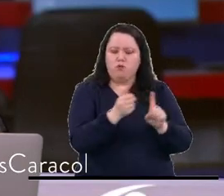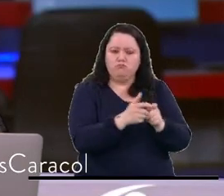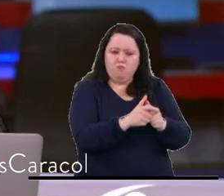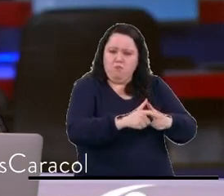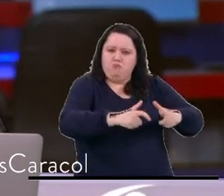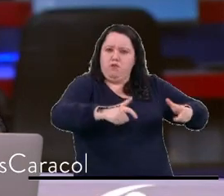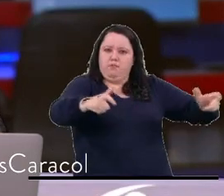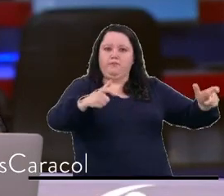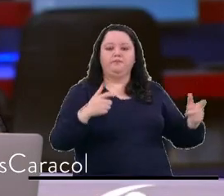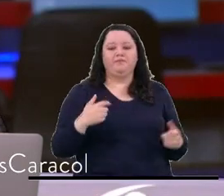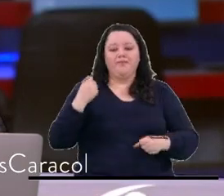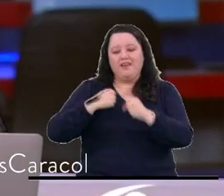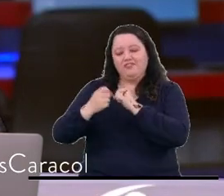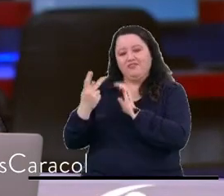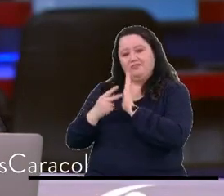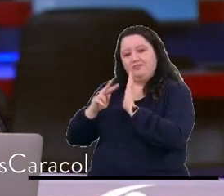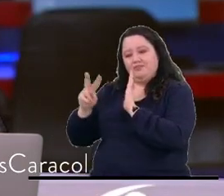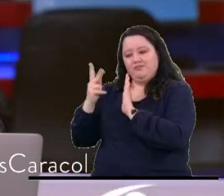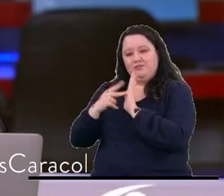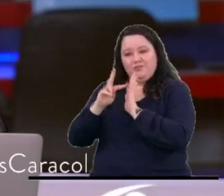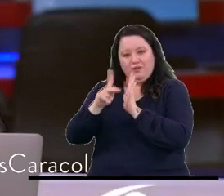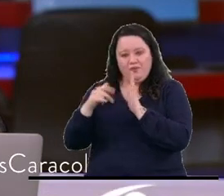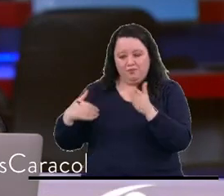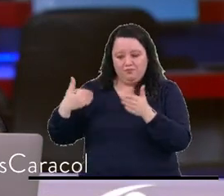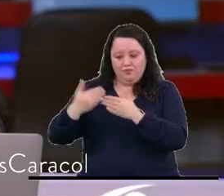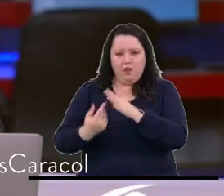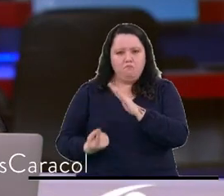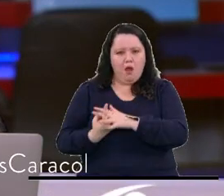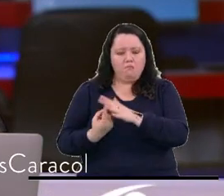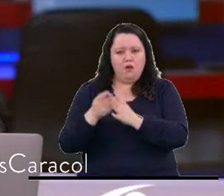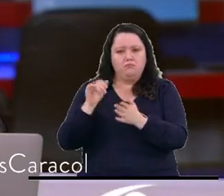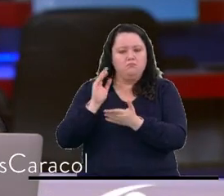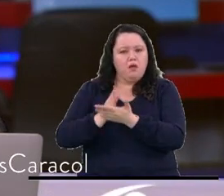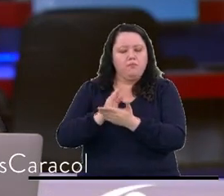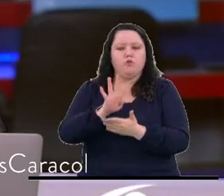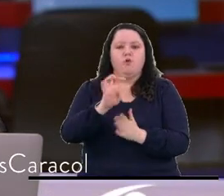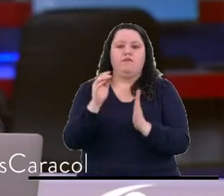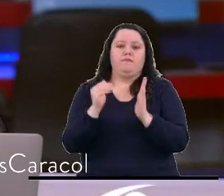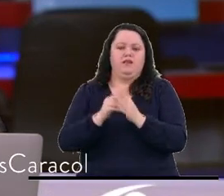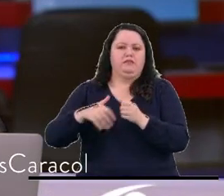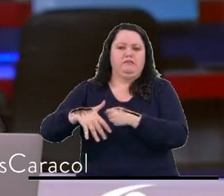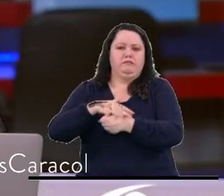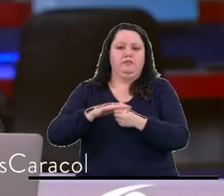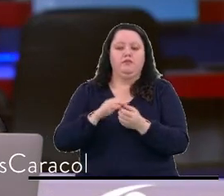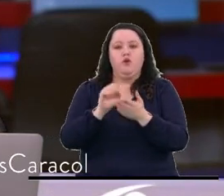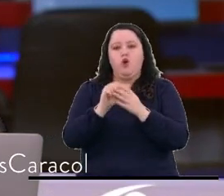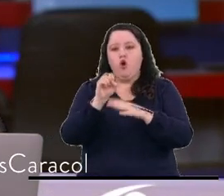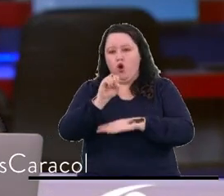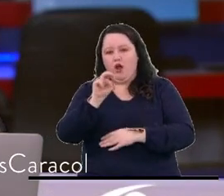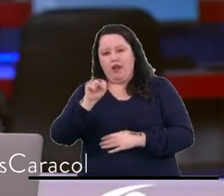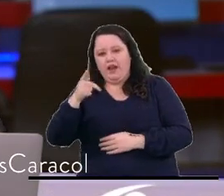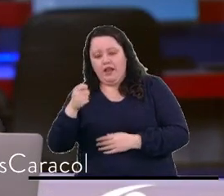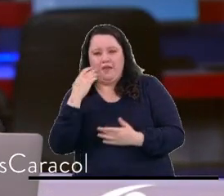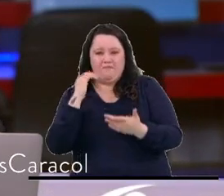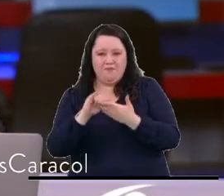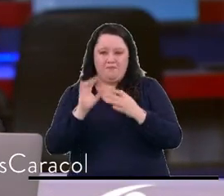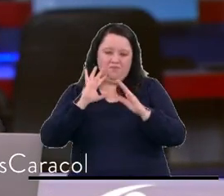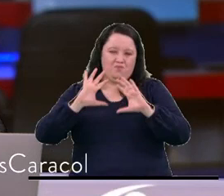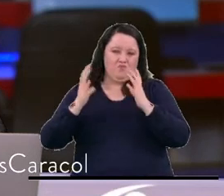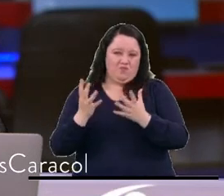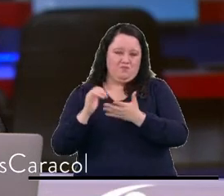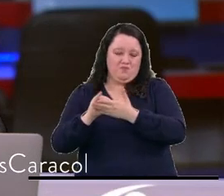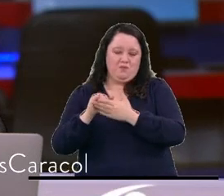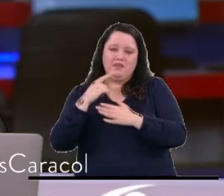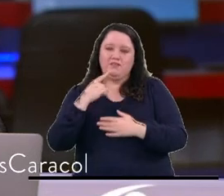2020 y 2021 se registraron cerca de 9 mil casos. Y de acuerdo con la ONG Internacional Bullying Sin Fronteras, Colombia ocupa el